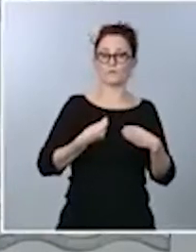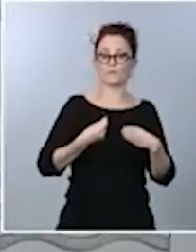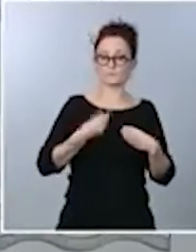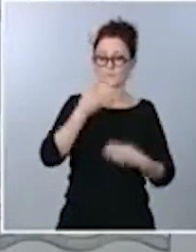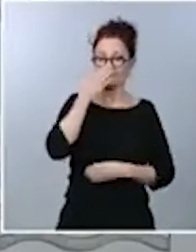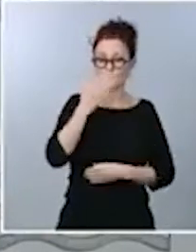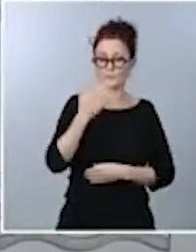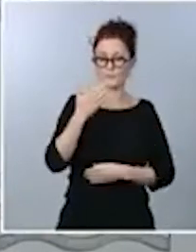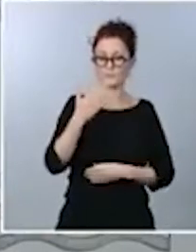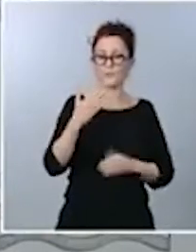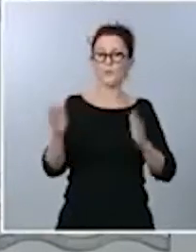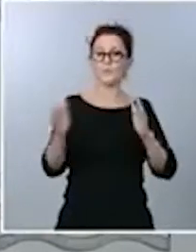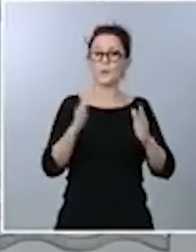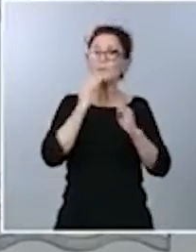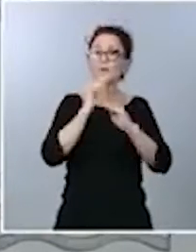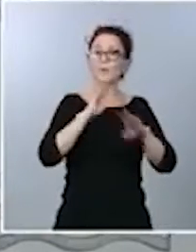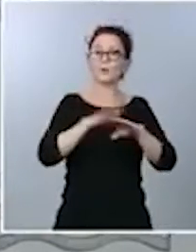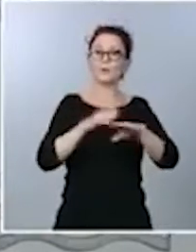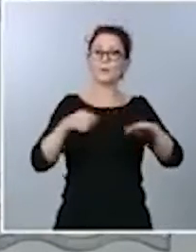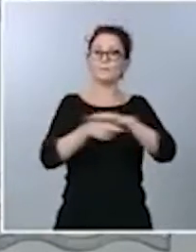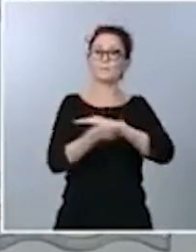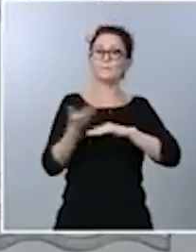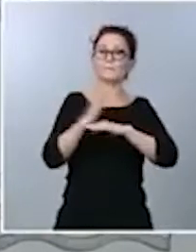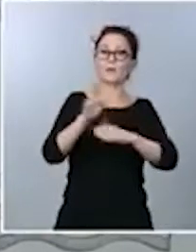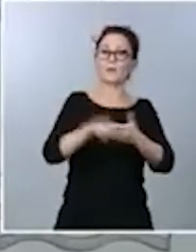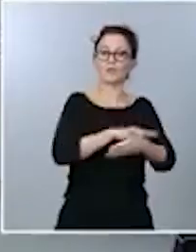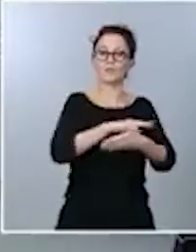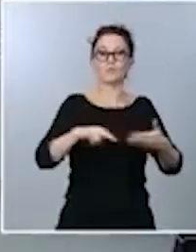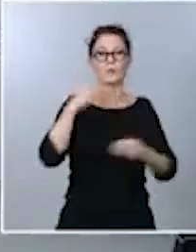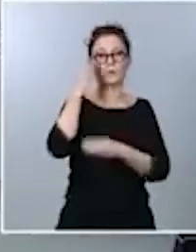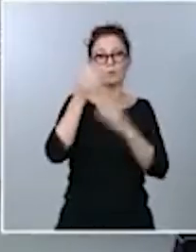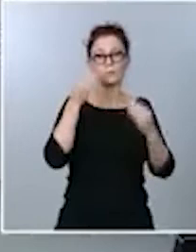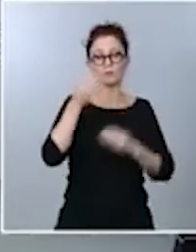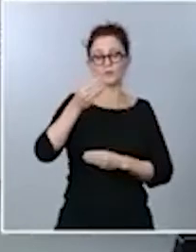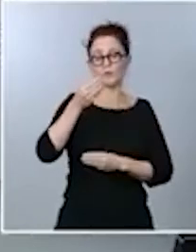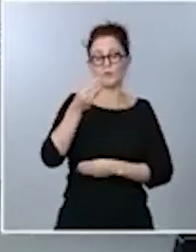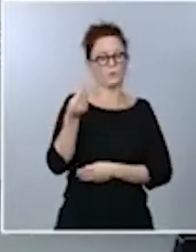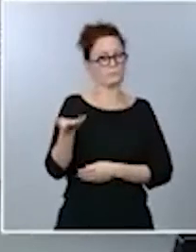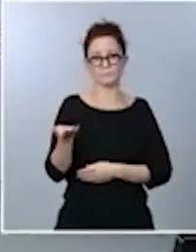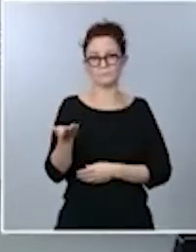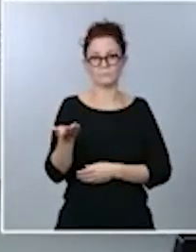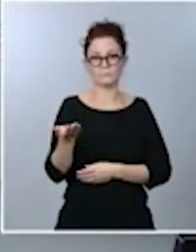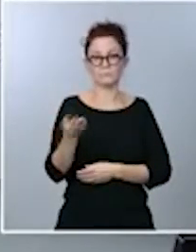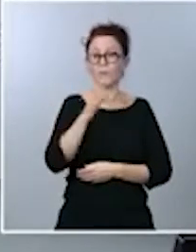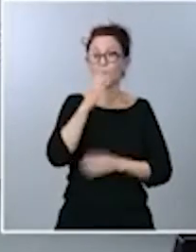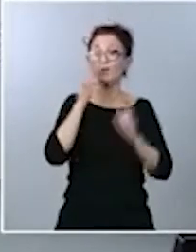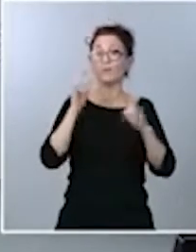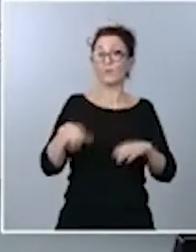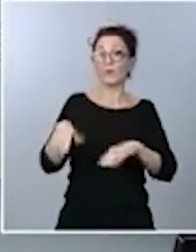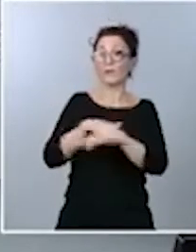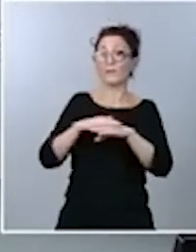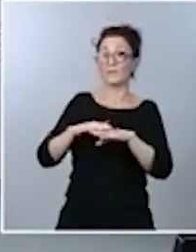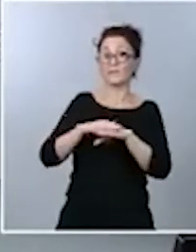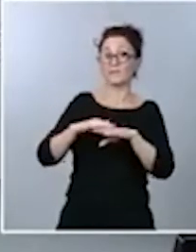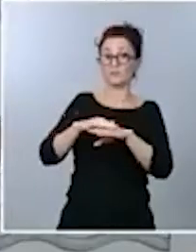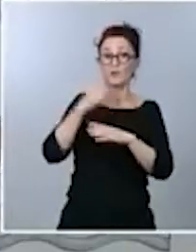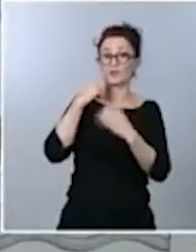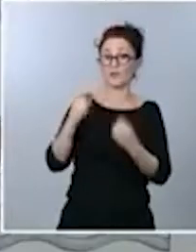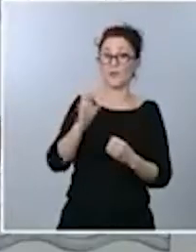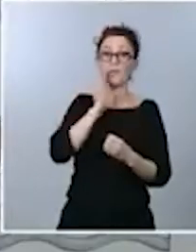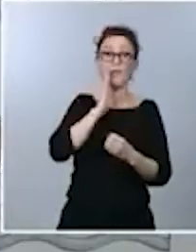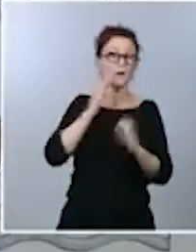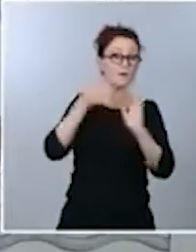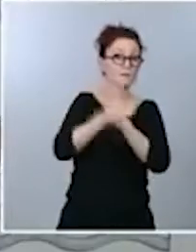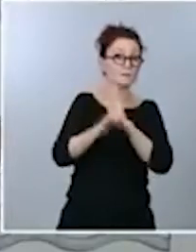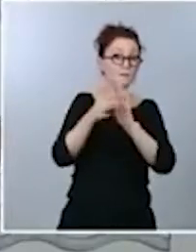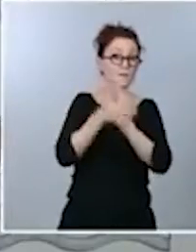porque nuestro país, como acaba de comentar el ministro de Sanidad, está viviendo una situación muy complicada de control de esta pandemia